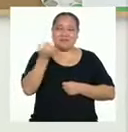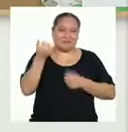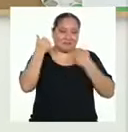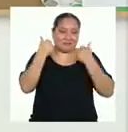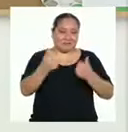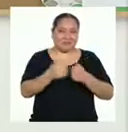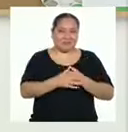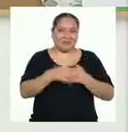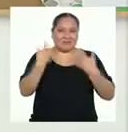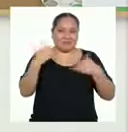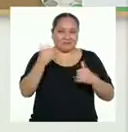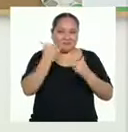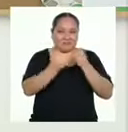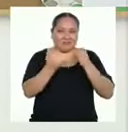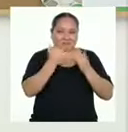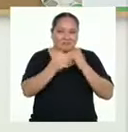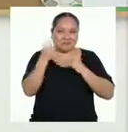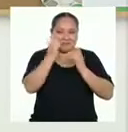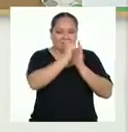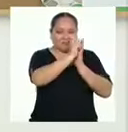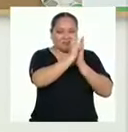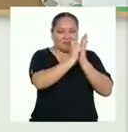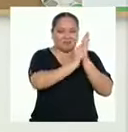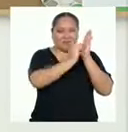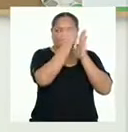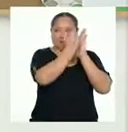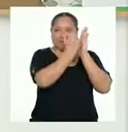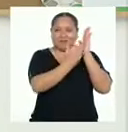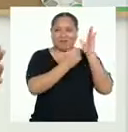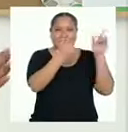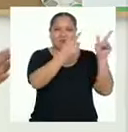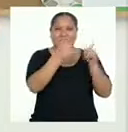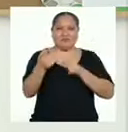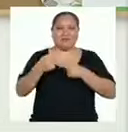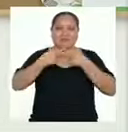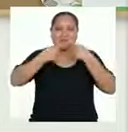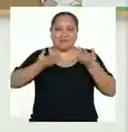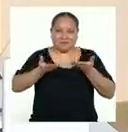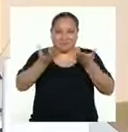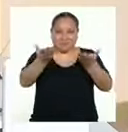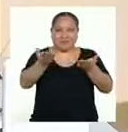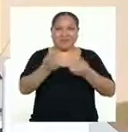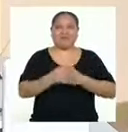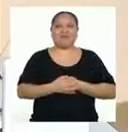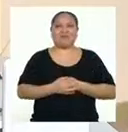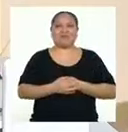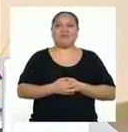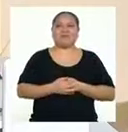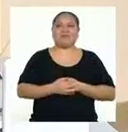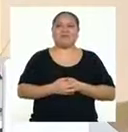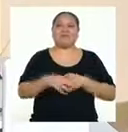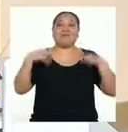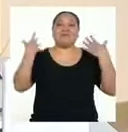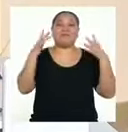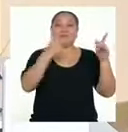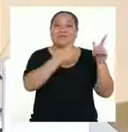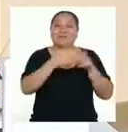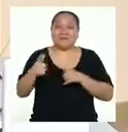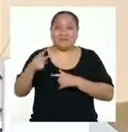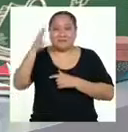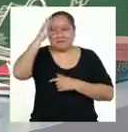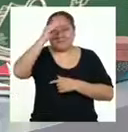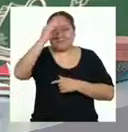y ya tenemos una versión final de nuestro texto instructivo. ¡Listo para publicarse! ¡Lo logramos, chicas y chicos!